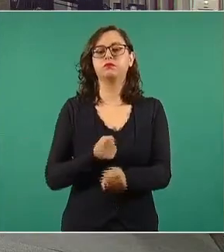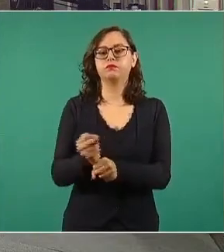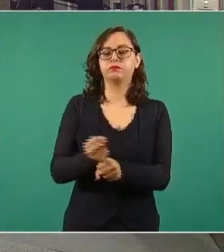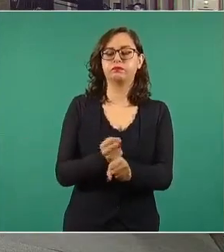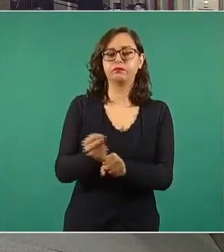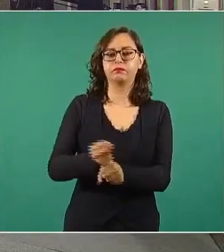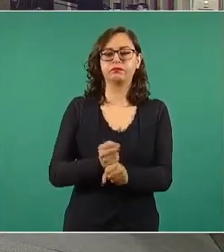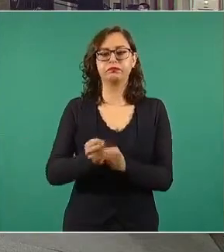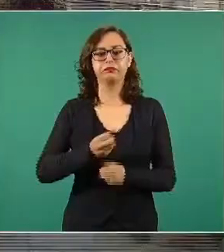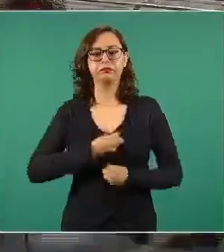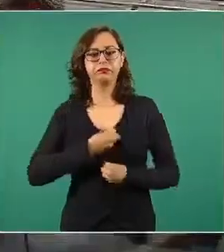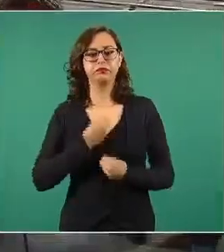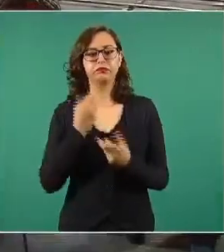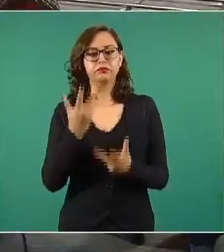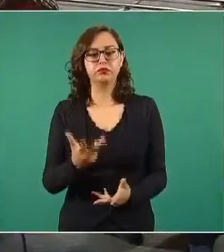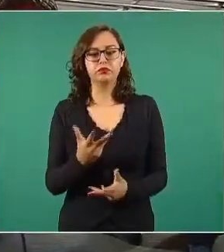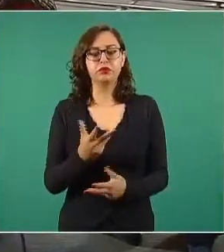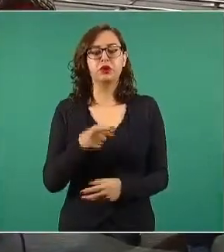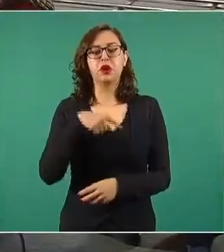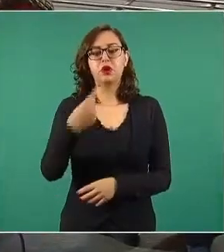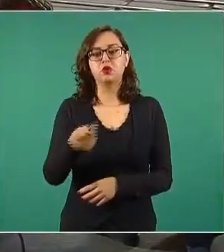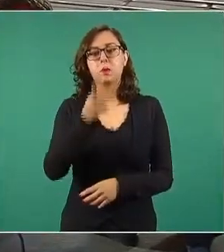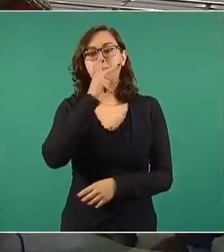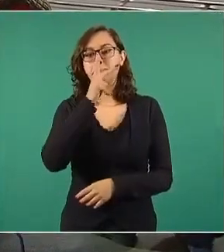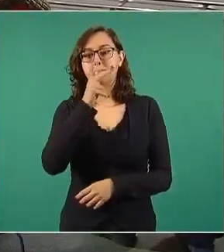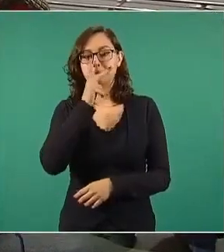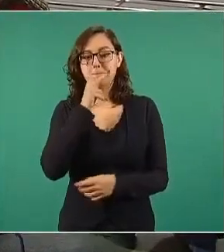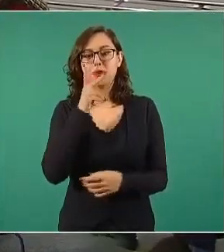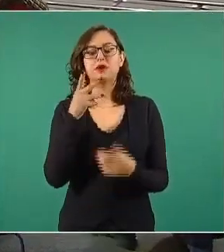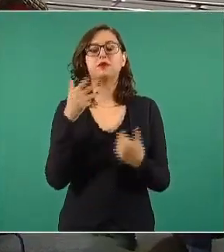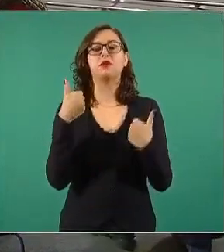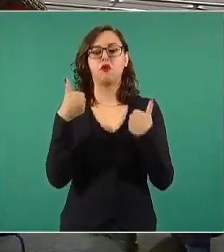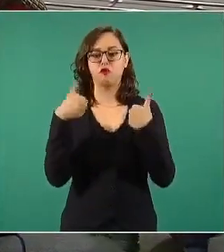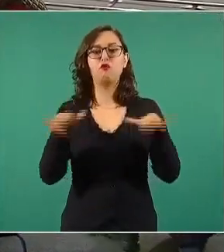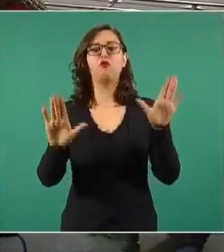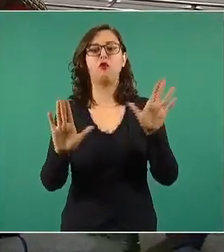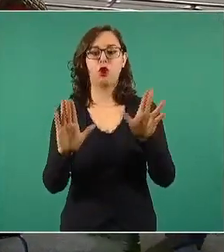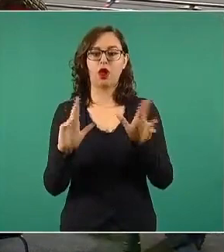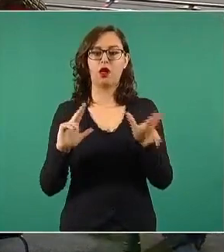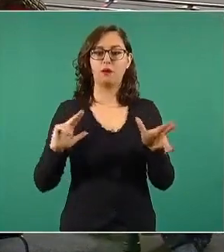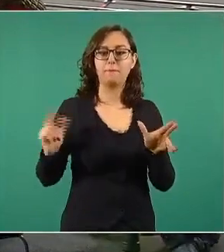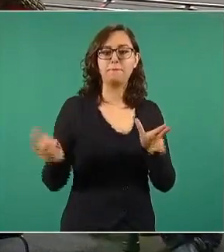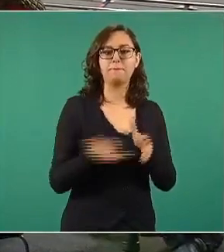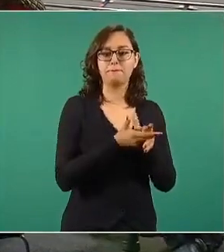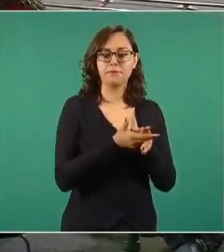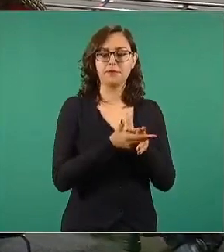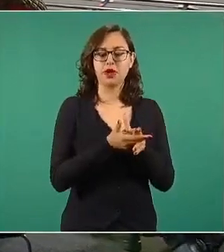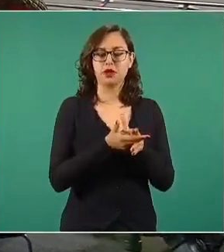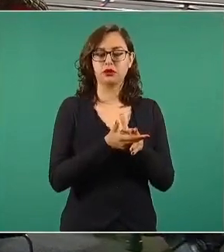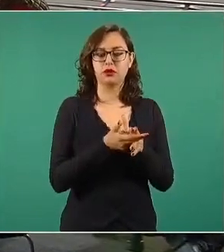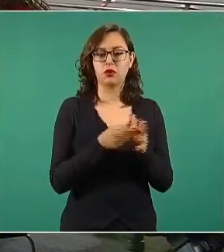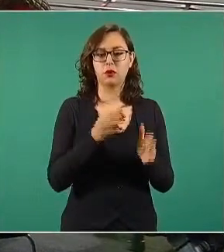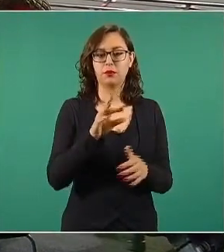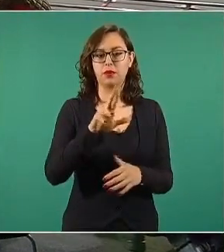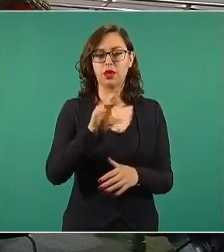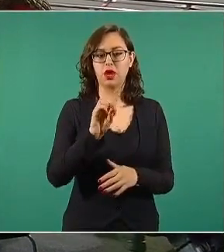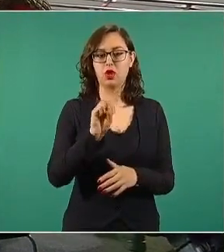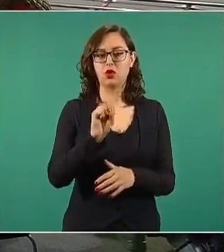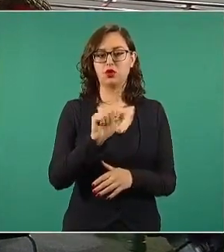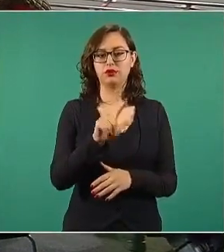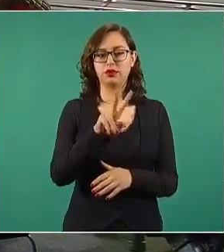lo hizo confesar que su padre era el que había ordenado, es decir, el asesino material de Miroslava Brich.